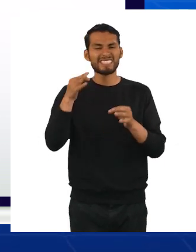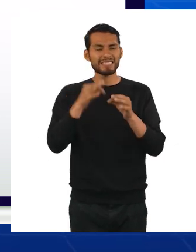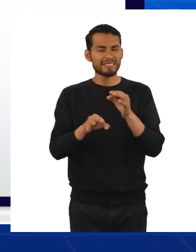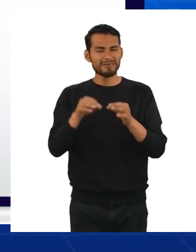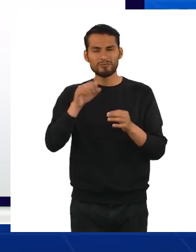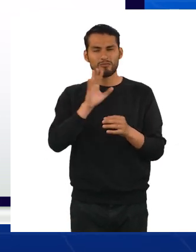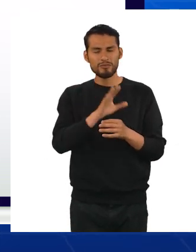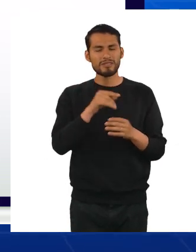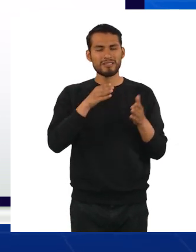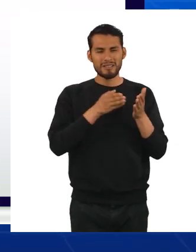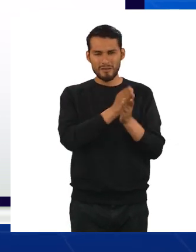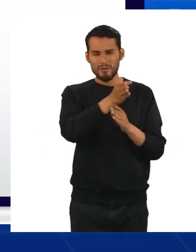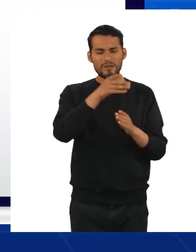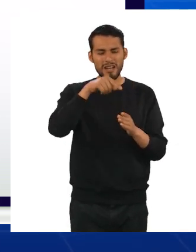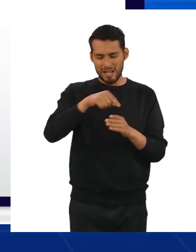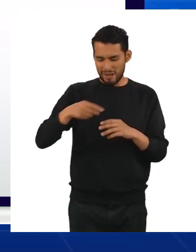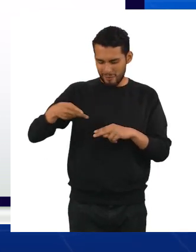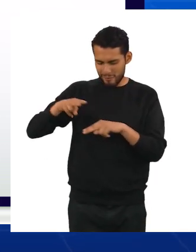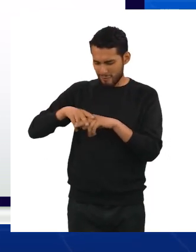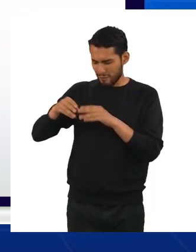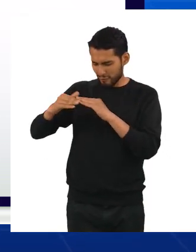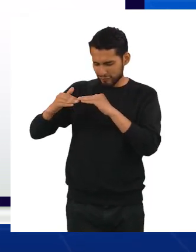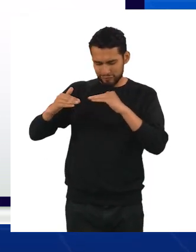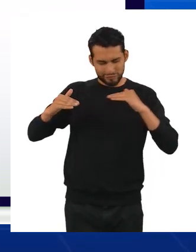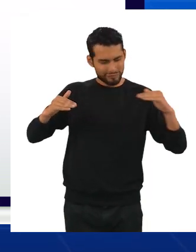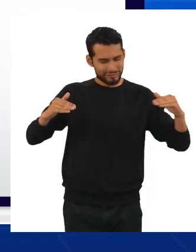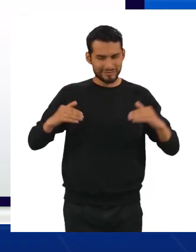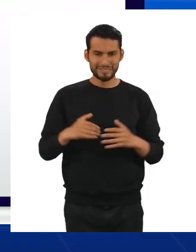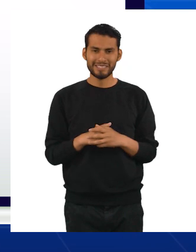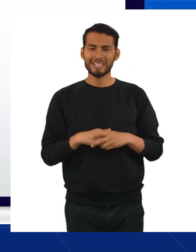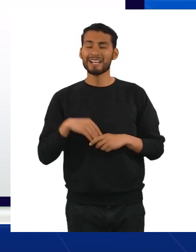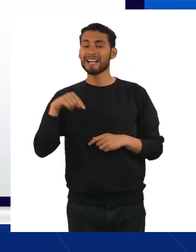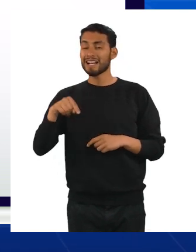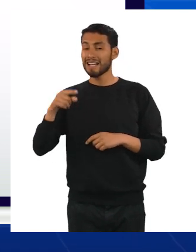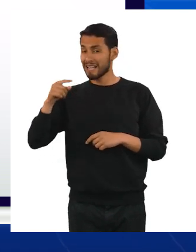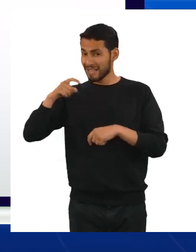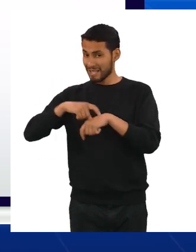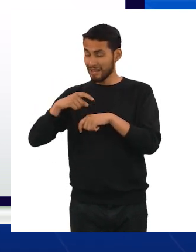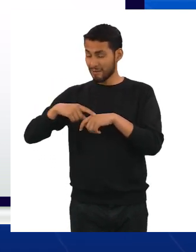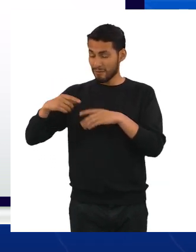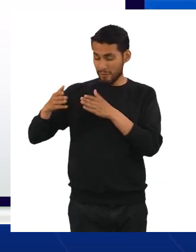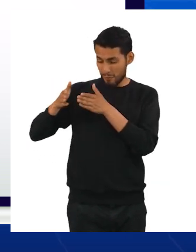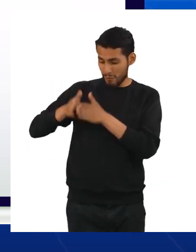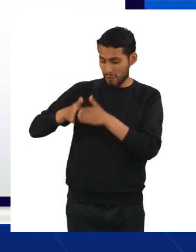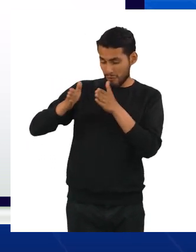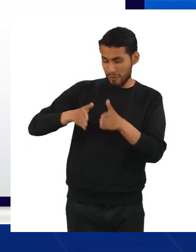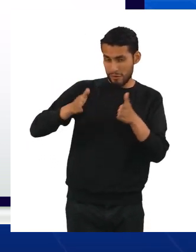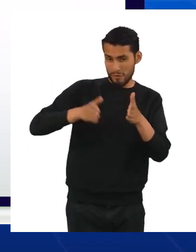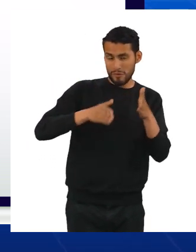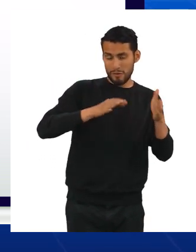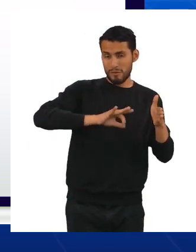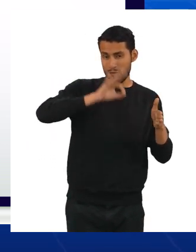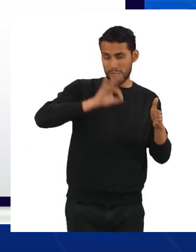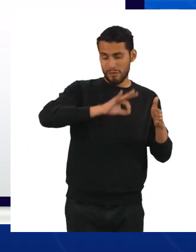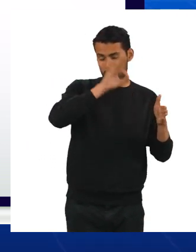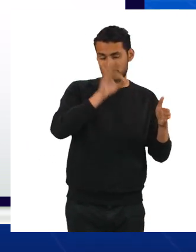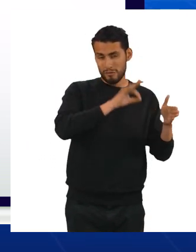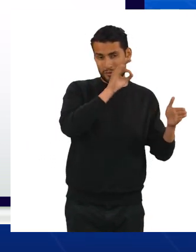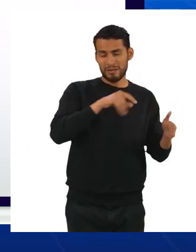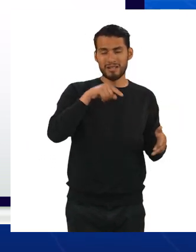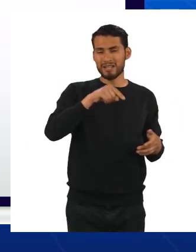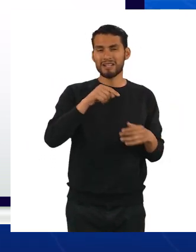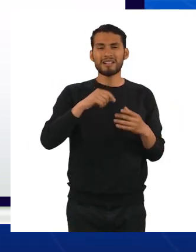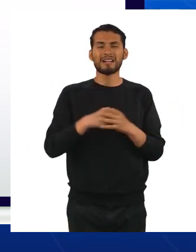el principal durante el tiempo del contrato. El capital produce por unidad de tiempo un determinado porcentaje del capital llamado